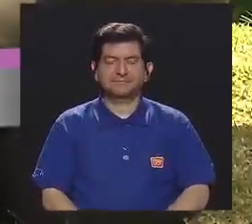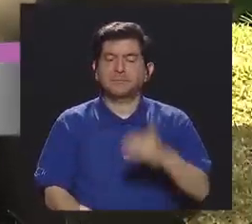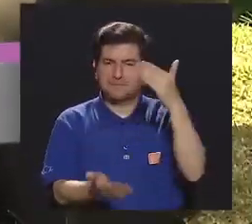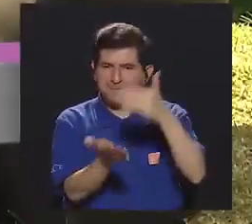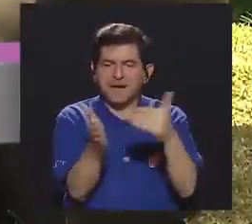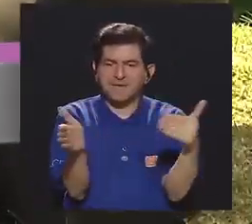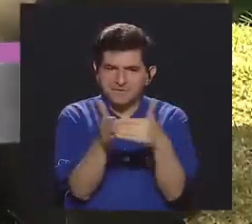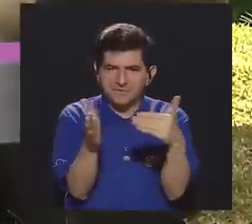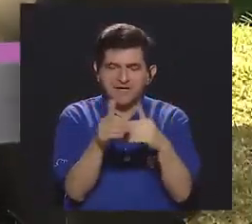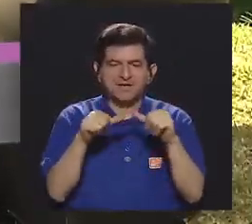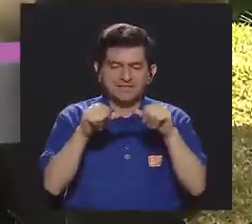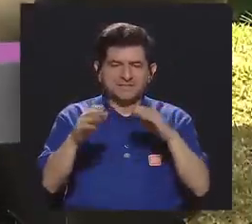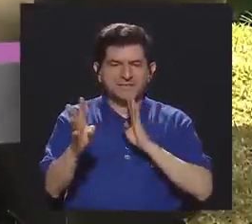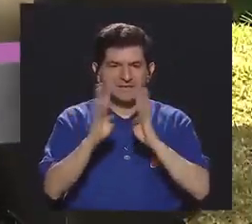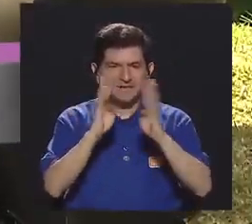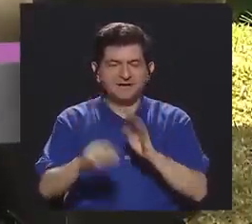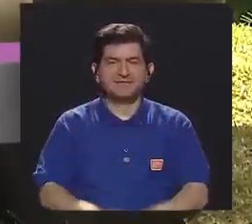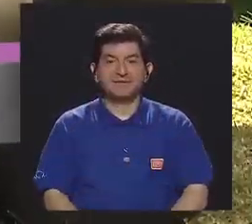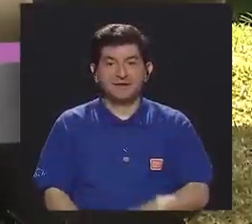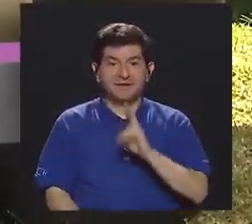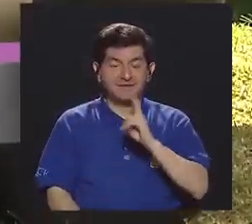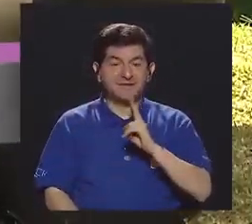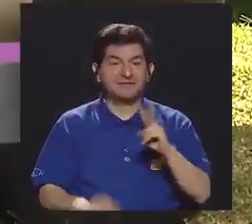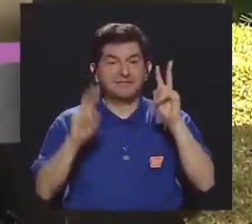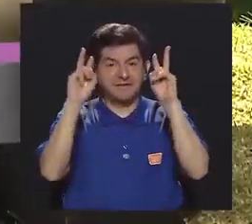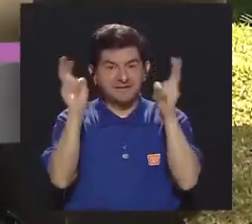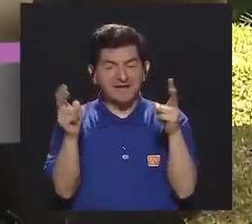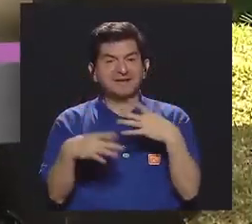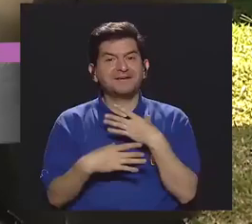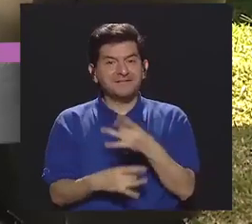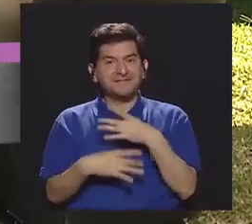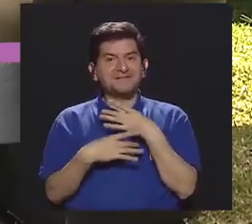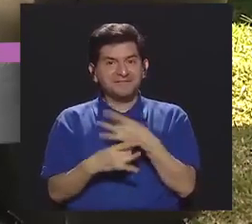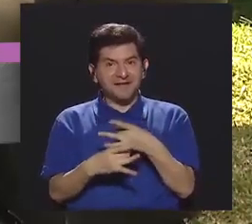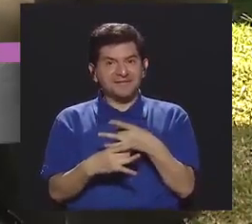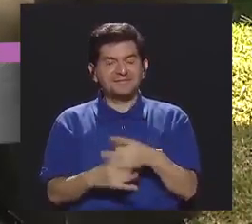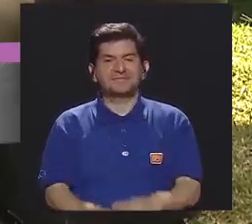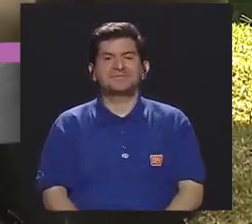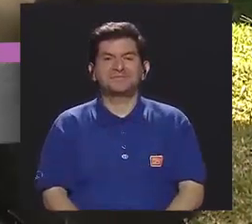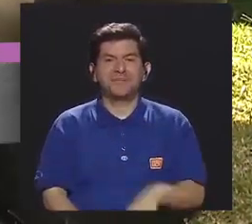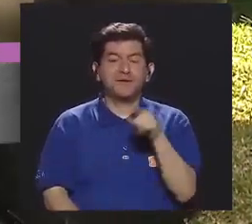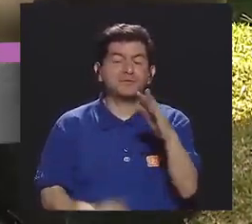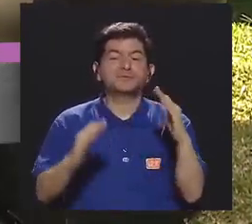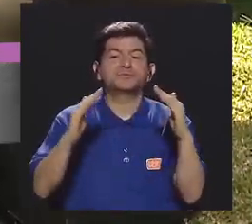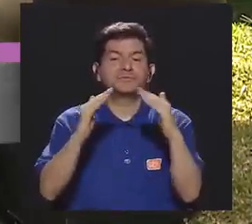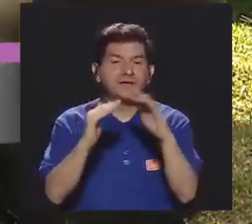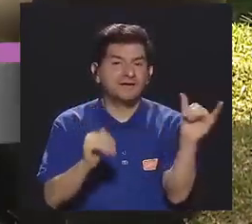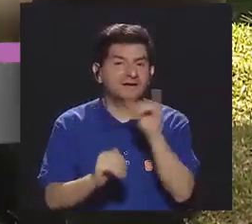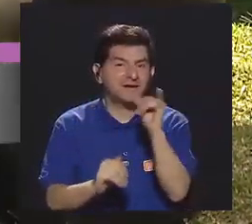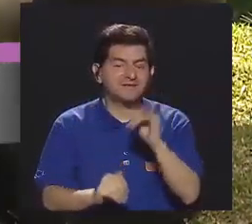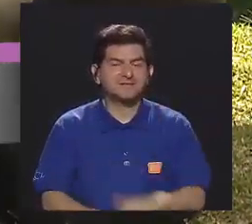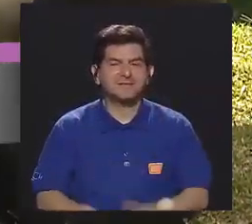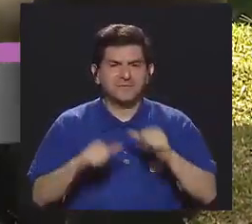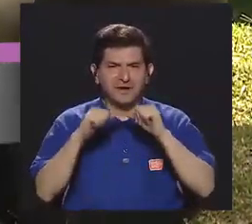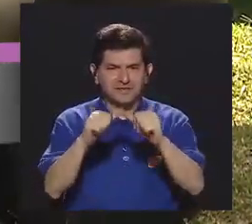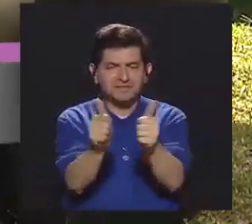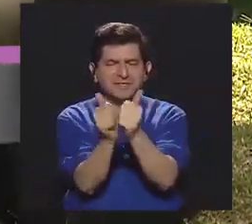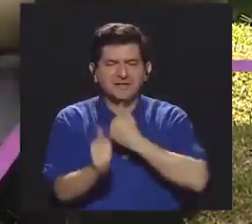Bueno, vamos a hacer aquí una nueva pausa para seguir conversando porque realmente el tema está muy interesante y esperando que en sus hogares